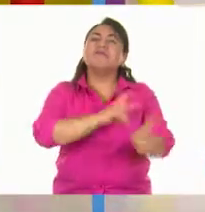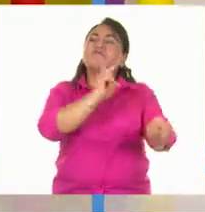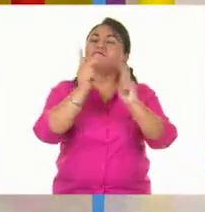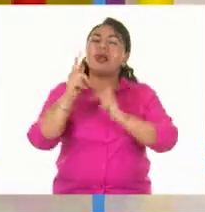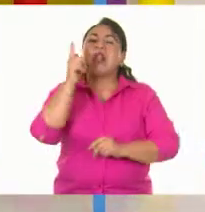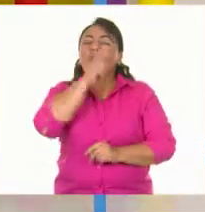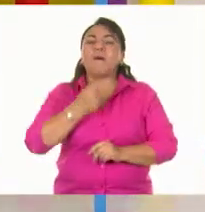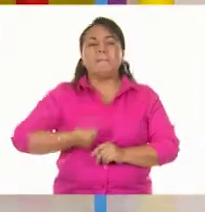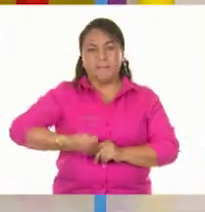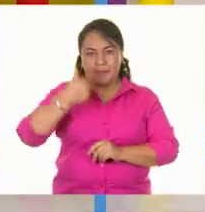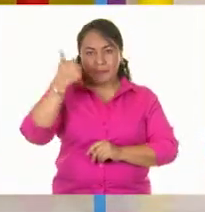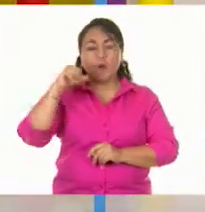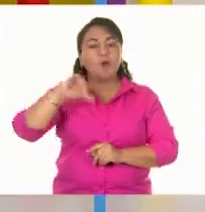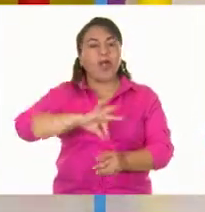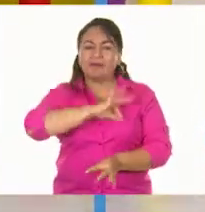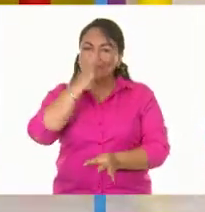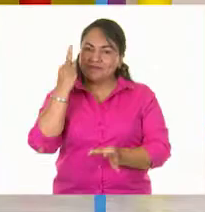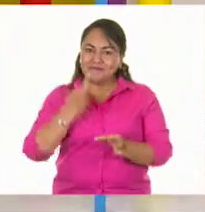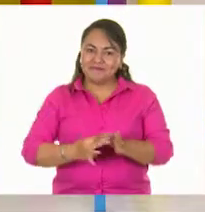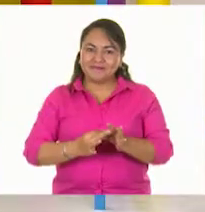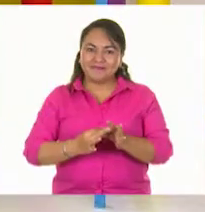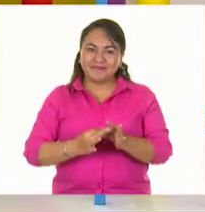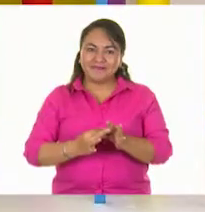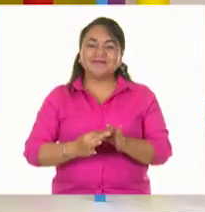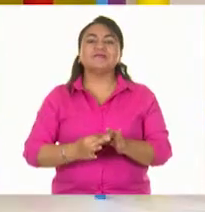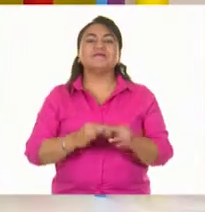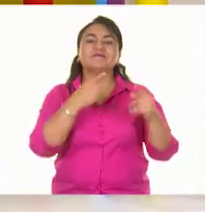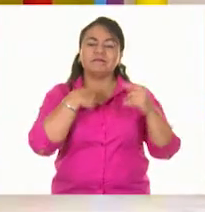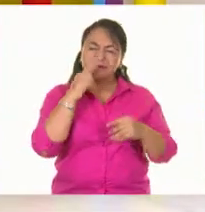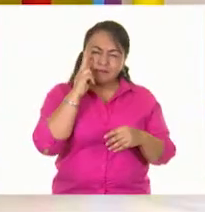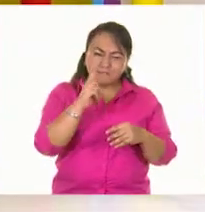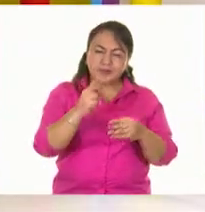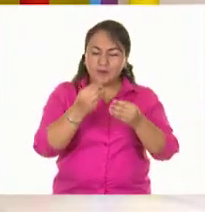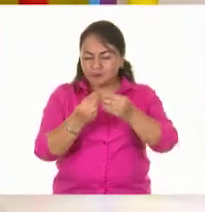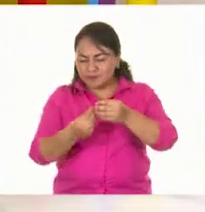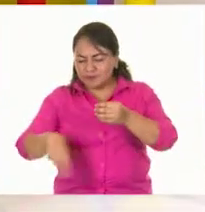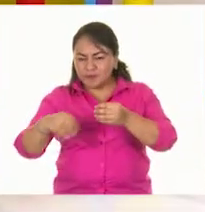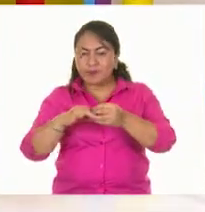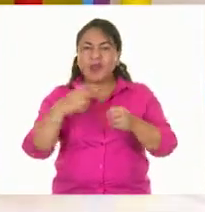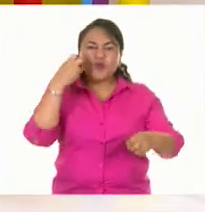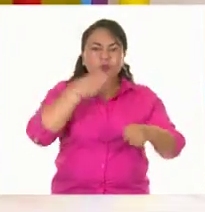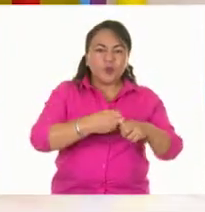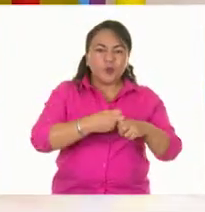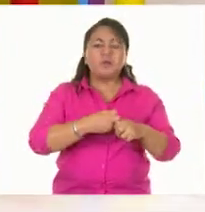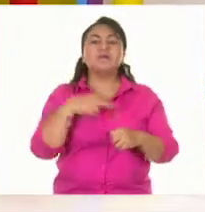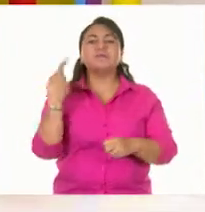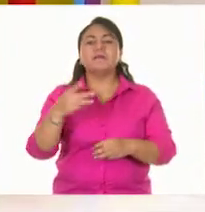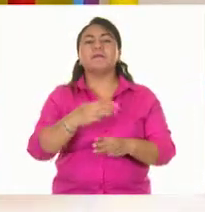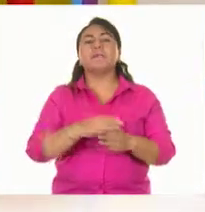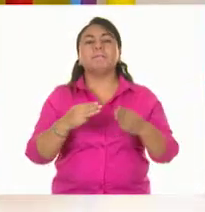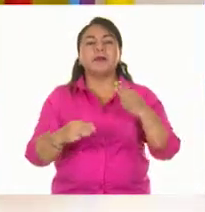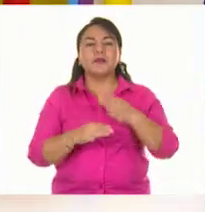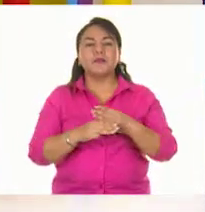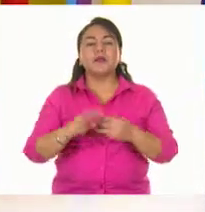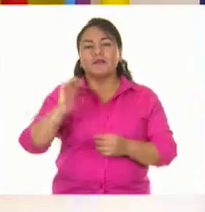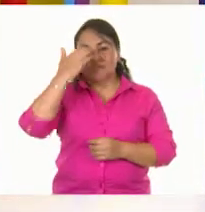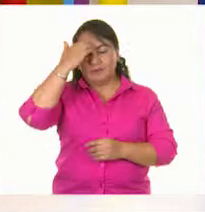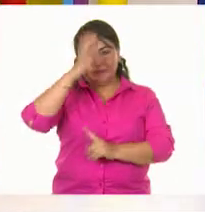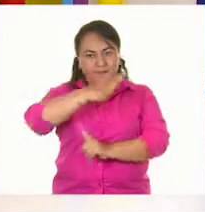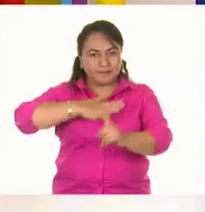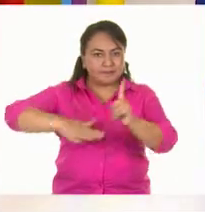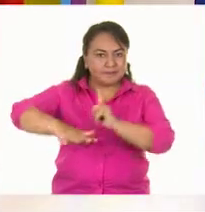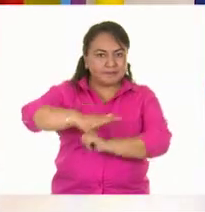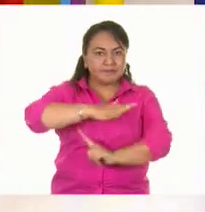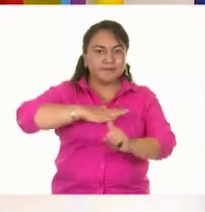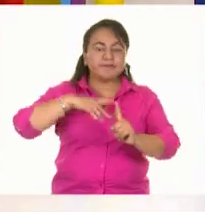tu lengua materna. Por hoy, hemos terminado con Distingo Líquidos y Sólidos en la asignatura Conocimiento del Medio para las